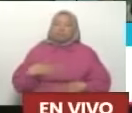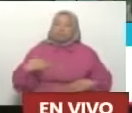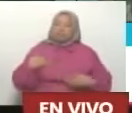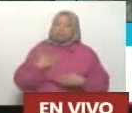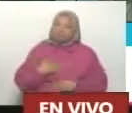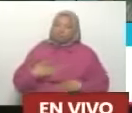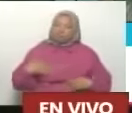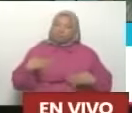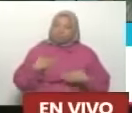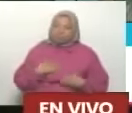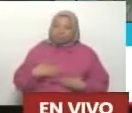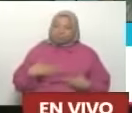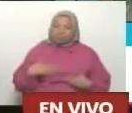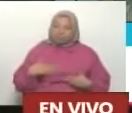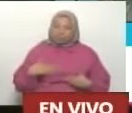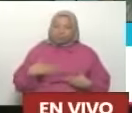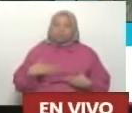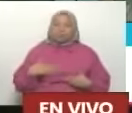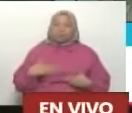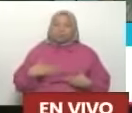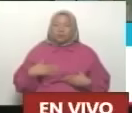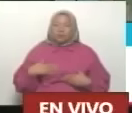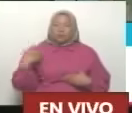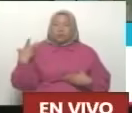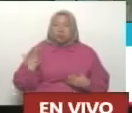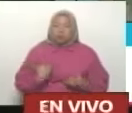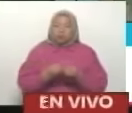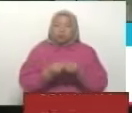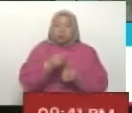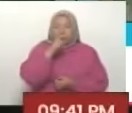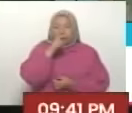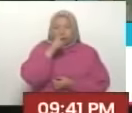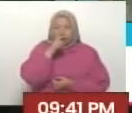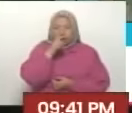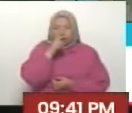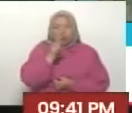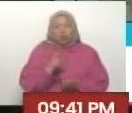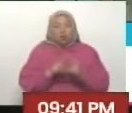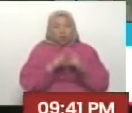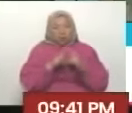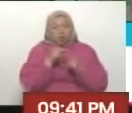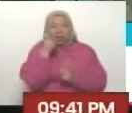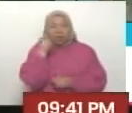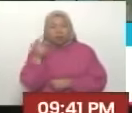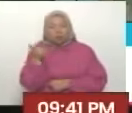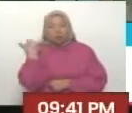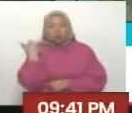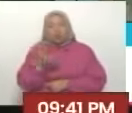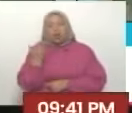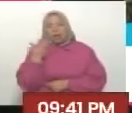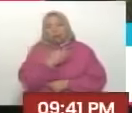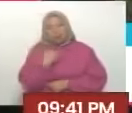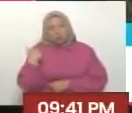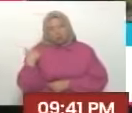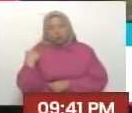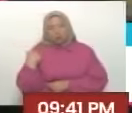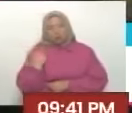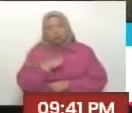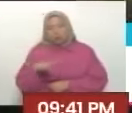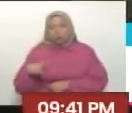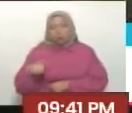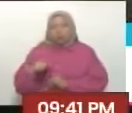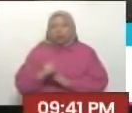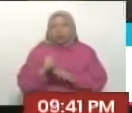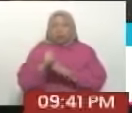de habernos encontrado con usted. Y la importancia de habernos encontrado con usted quiere decir que nuestros